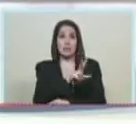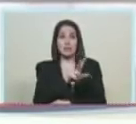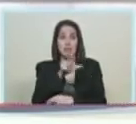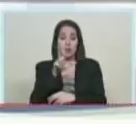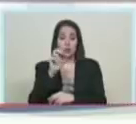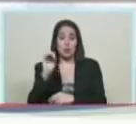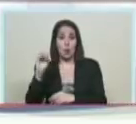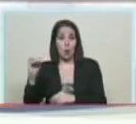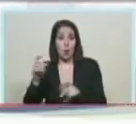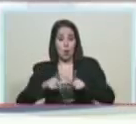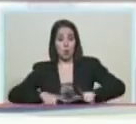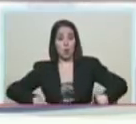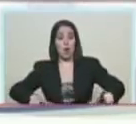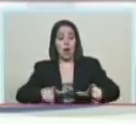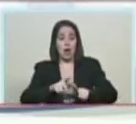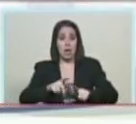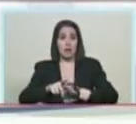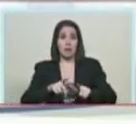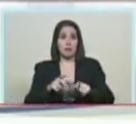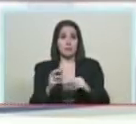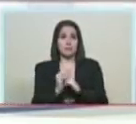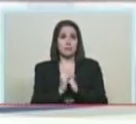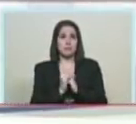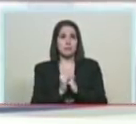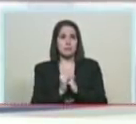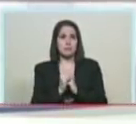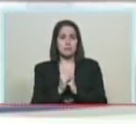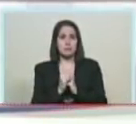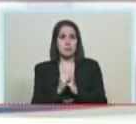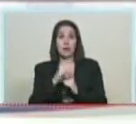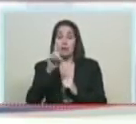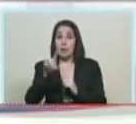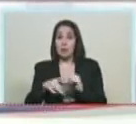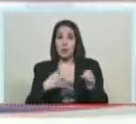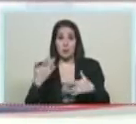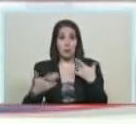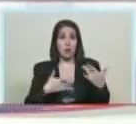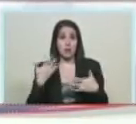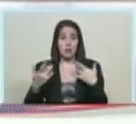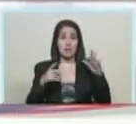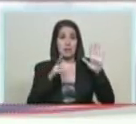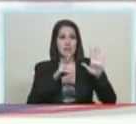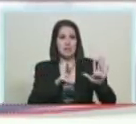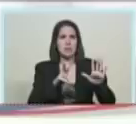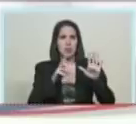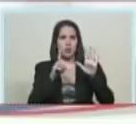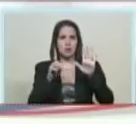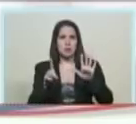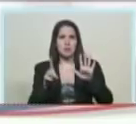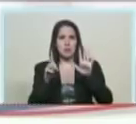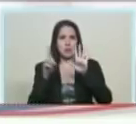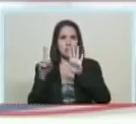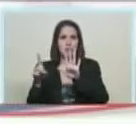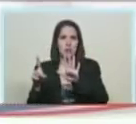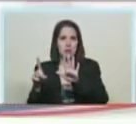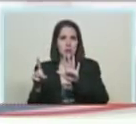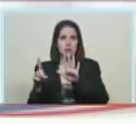espacios regionales. Y vamos a activar 766